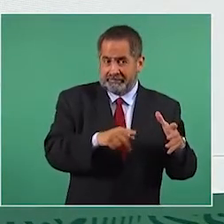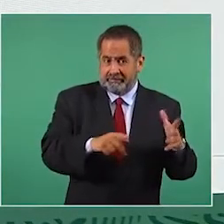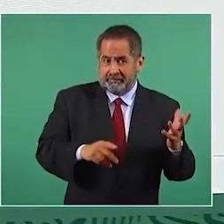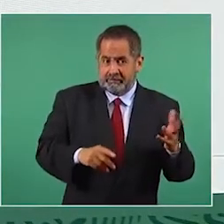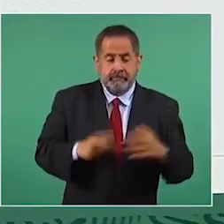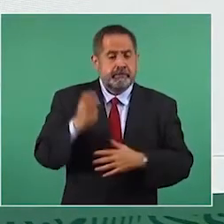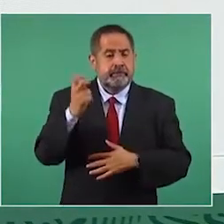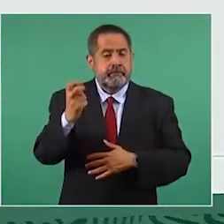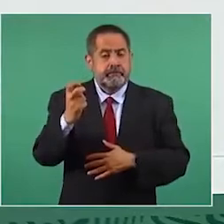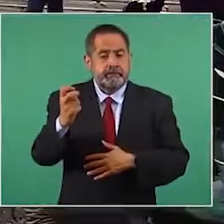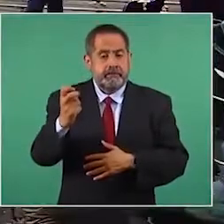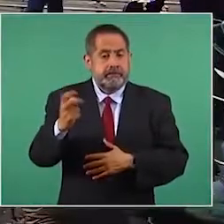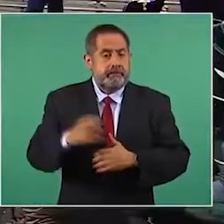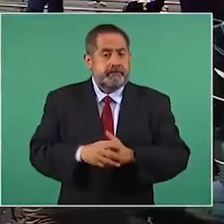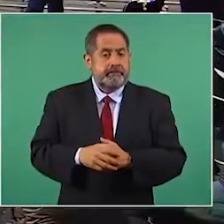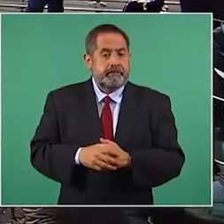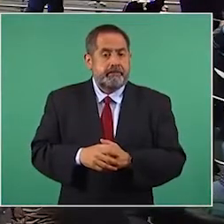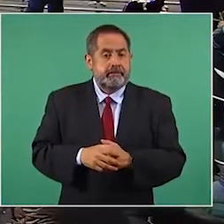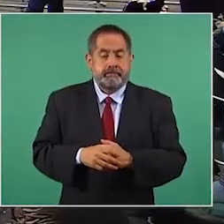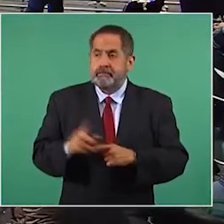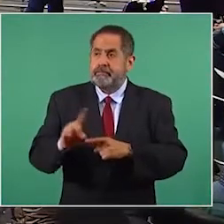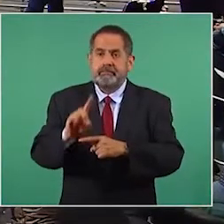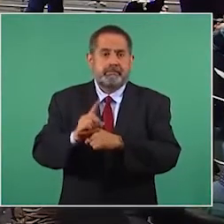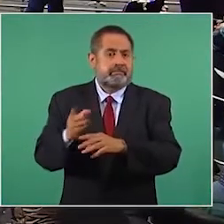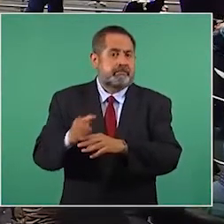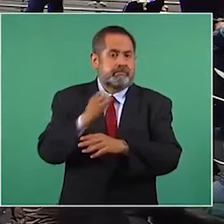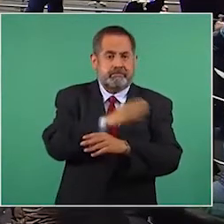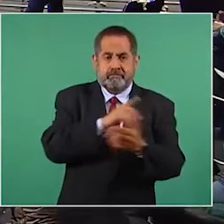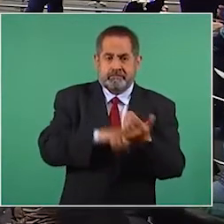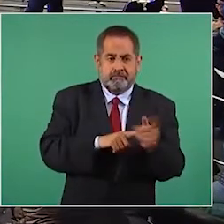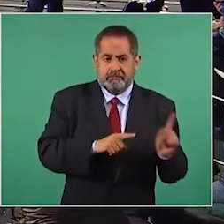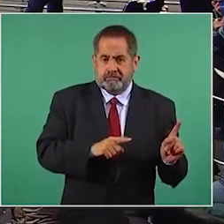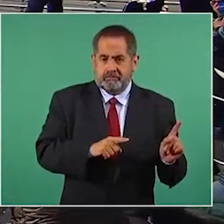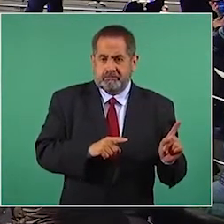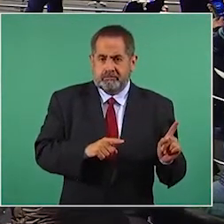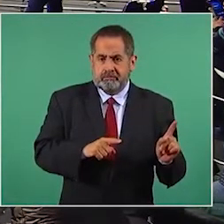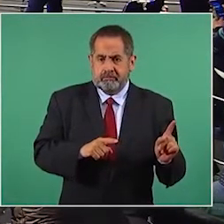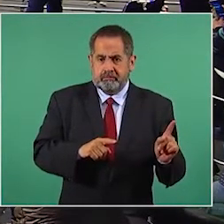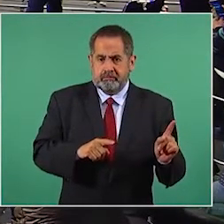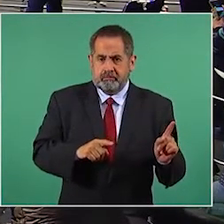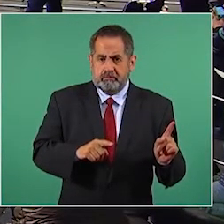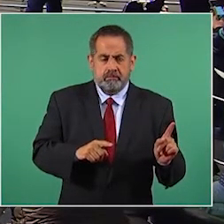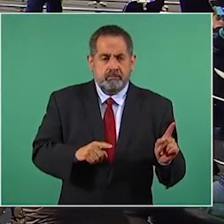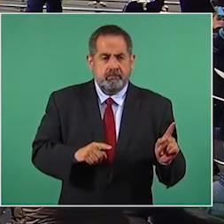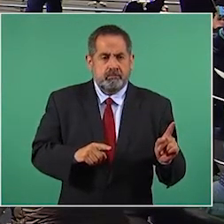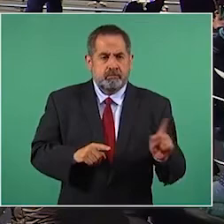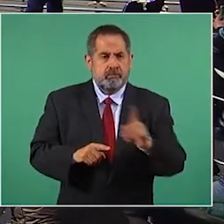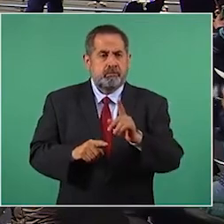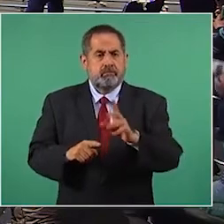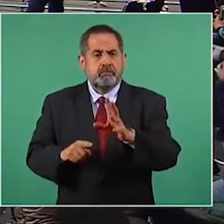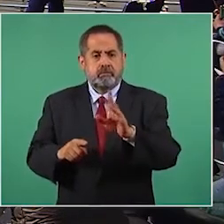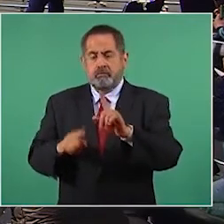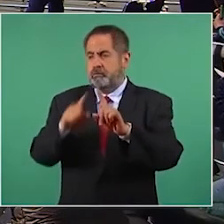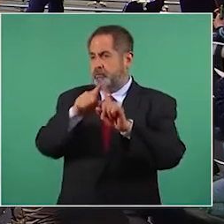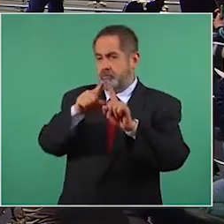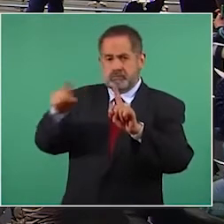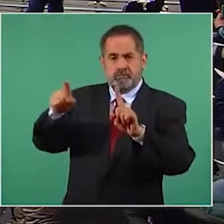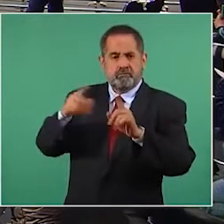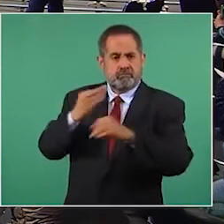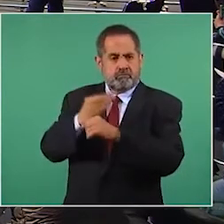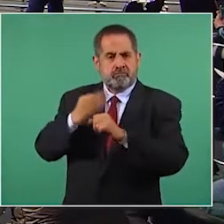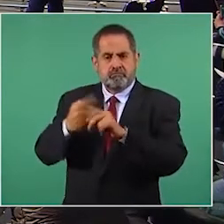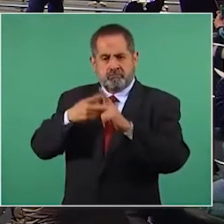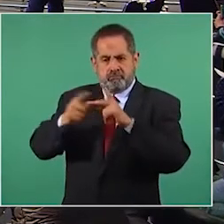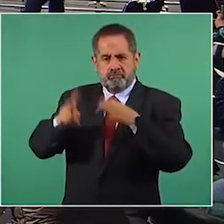Y esto viene de tiempo atrás, esto nosotros estamos